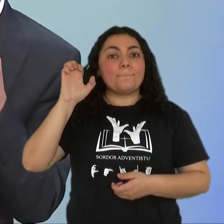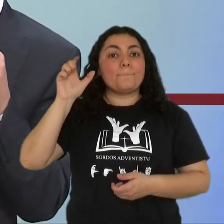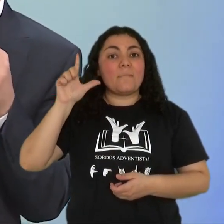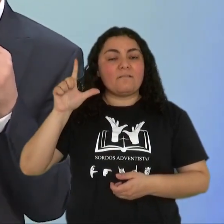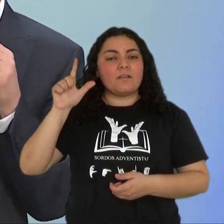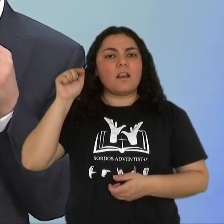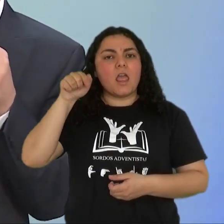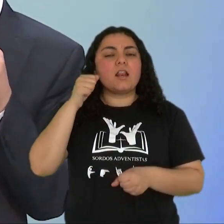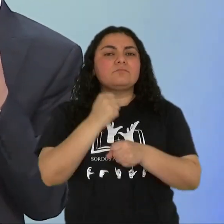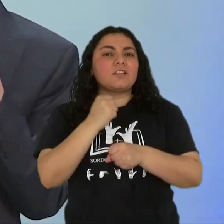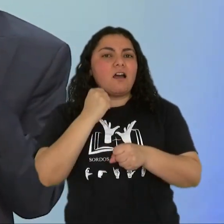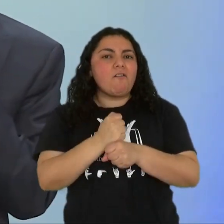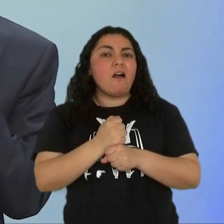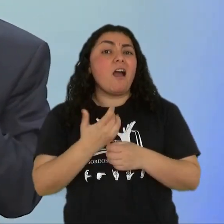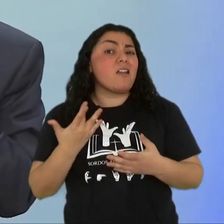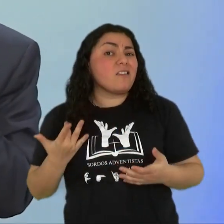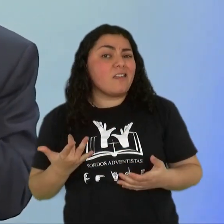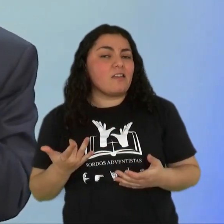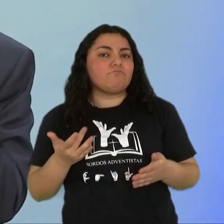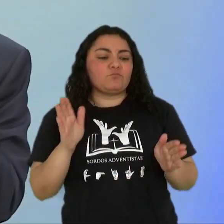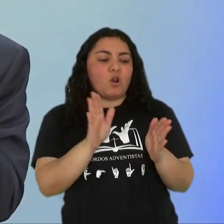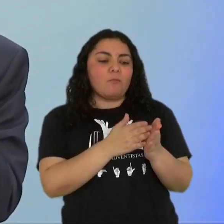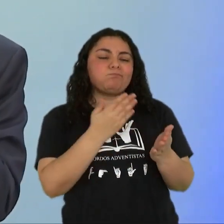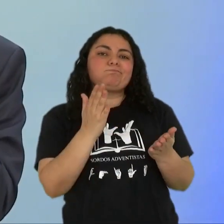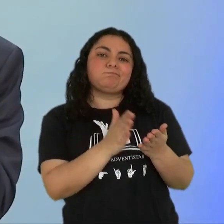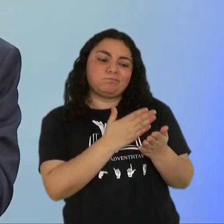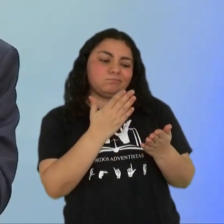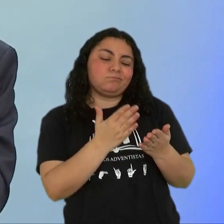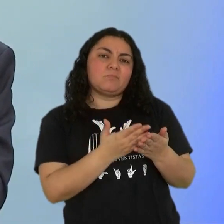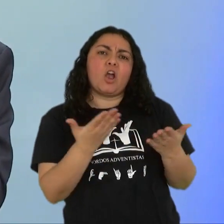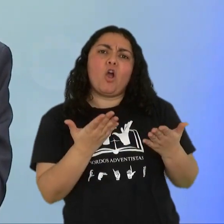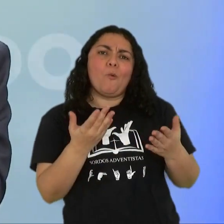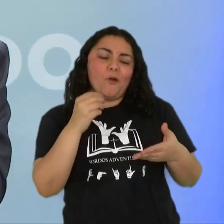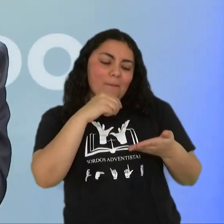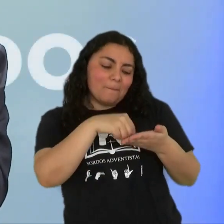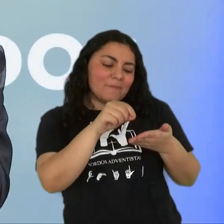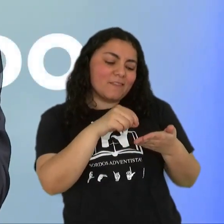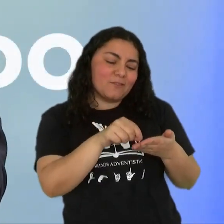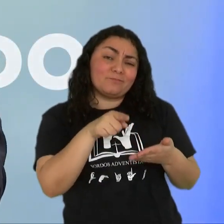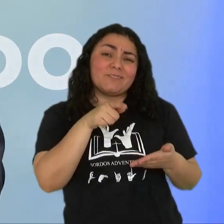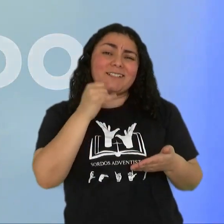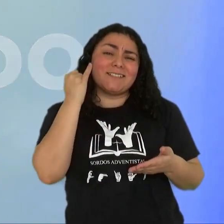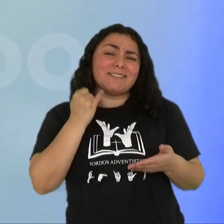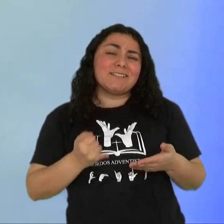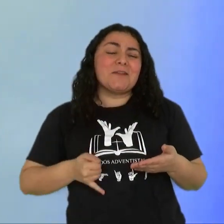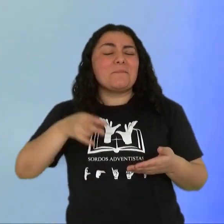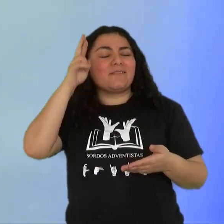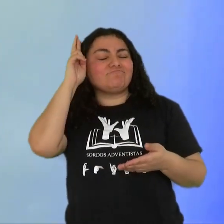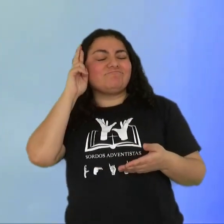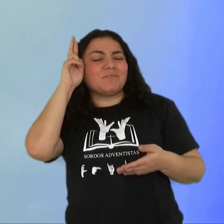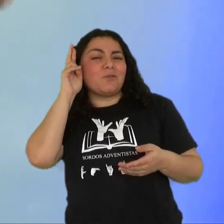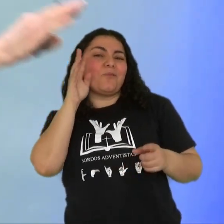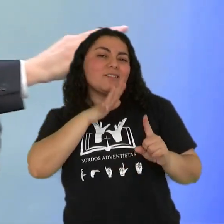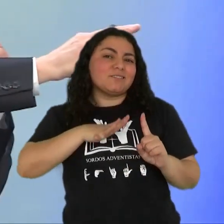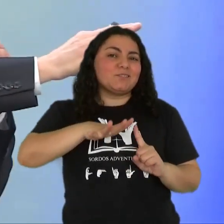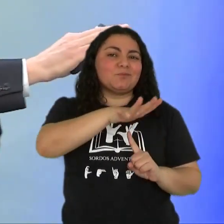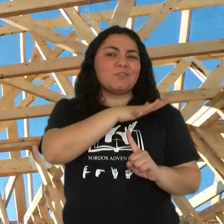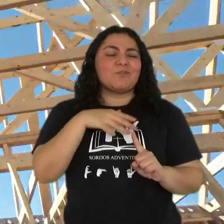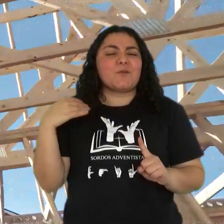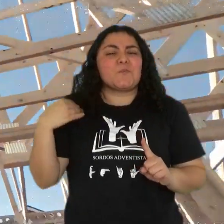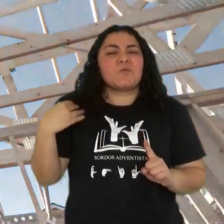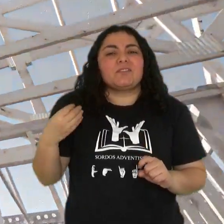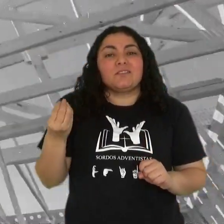de sus padres, Pavel Goya, el editor de la revista Ministry, siempre tiene valiosos recuerdos y enseñanzas para compartir.